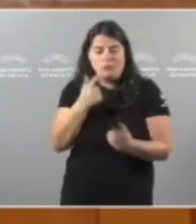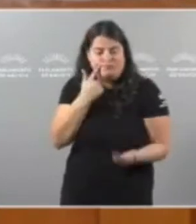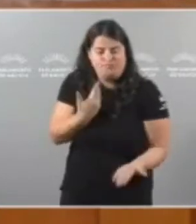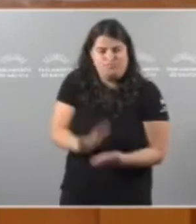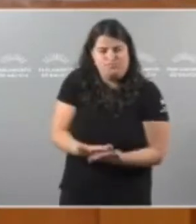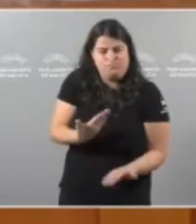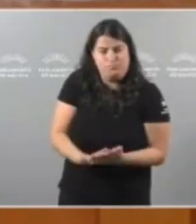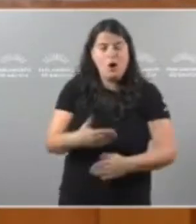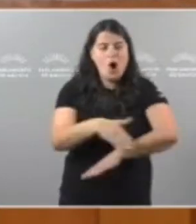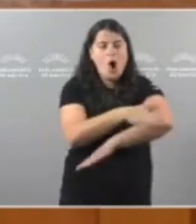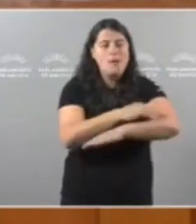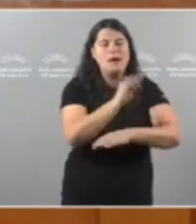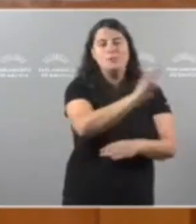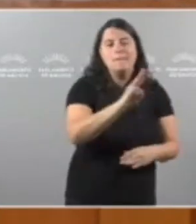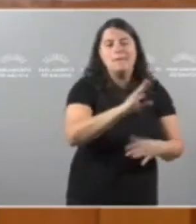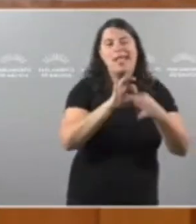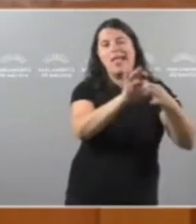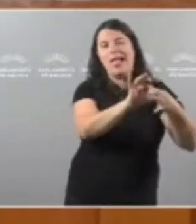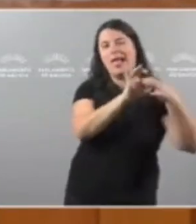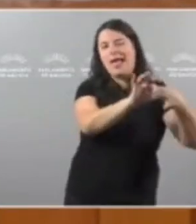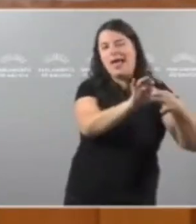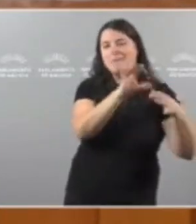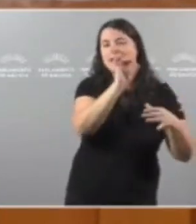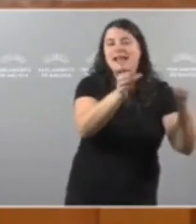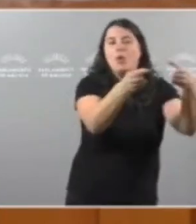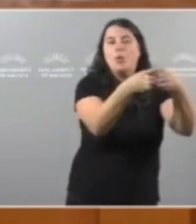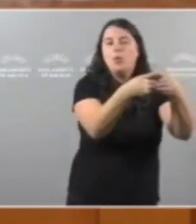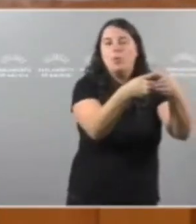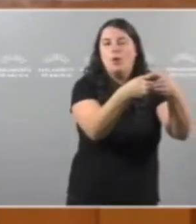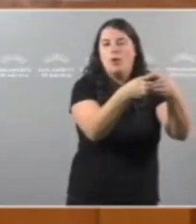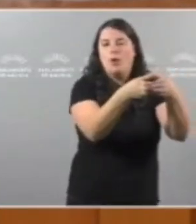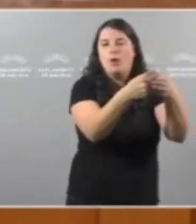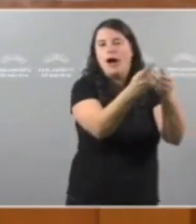para quen goberna o PP Para unha minoría